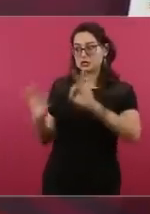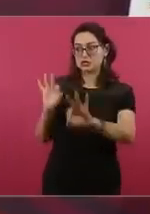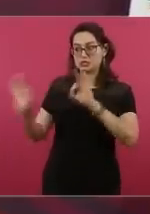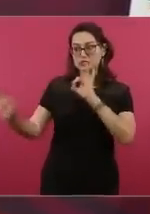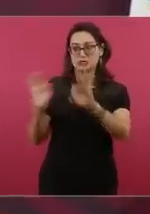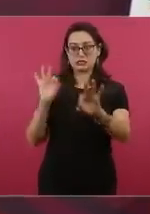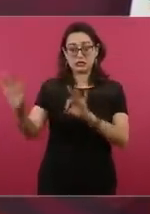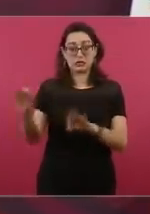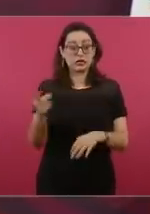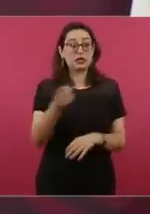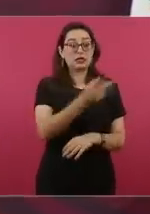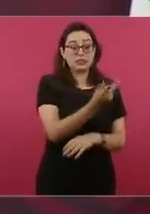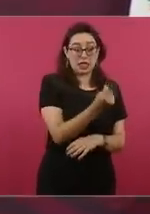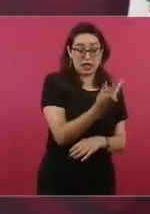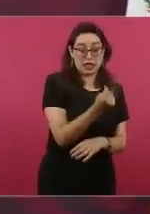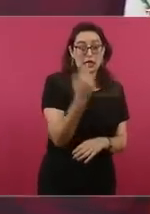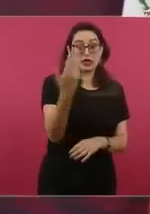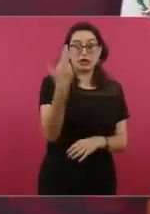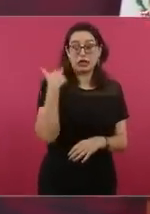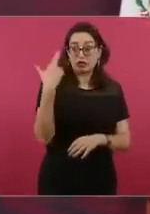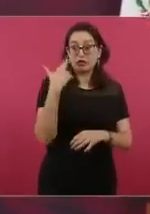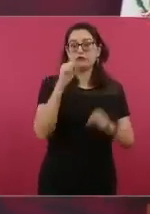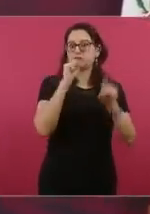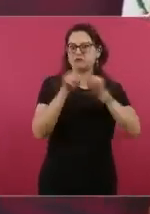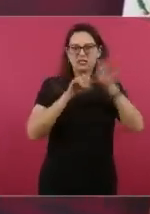de manipulación pues no